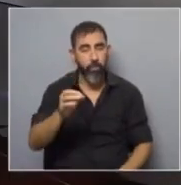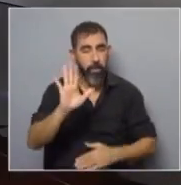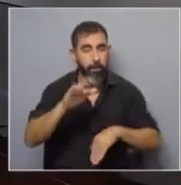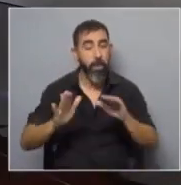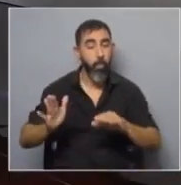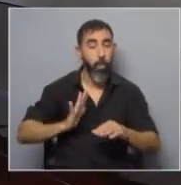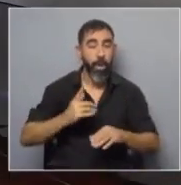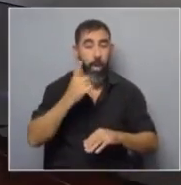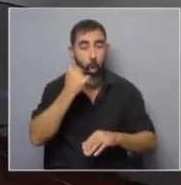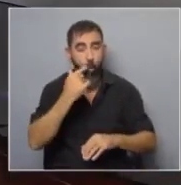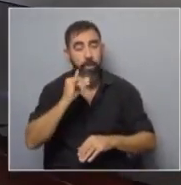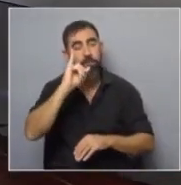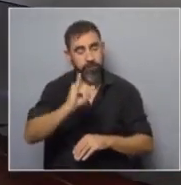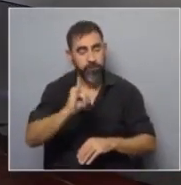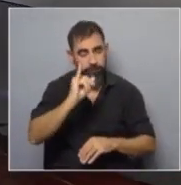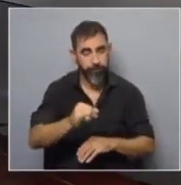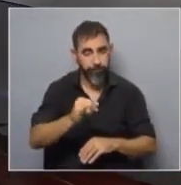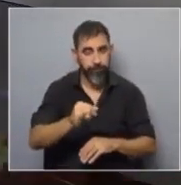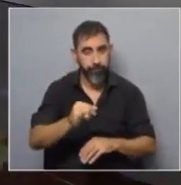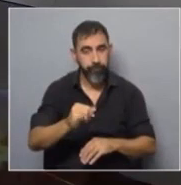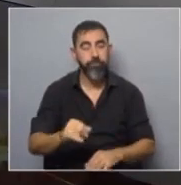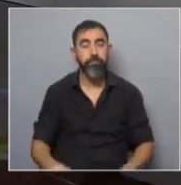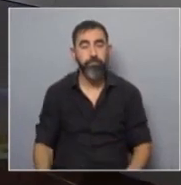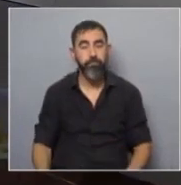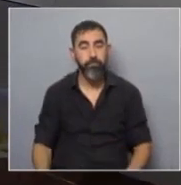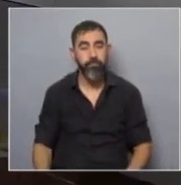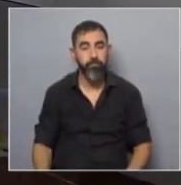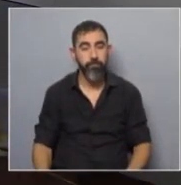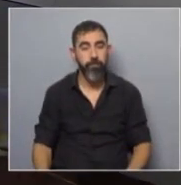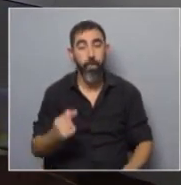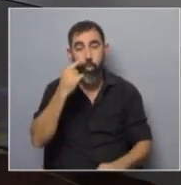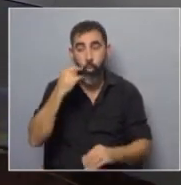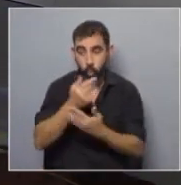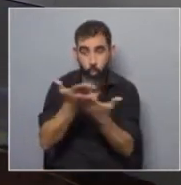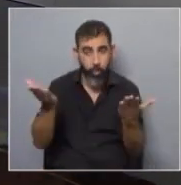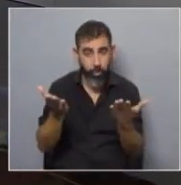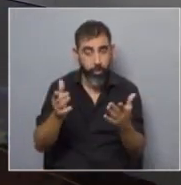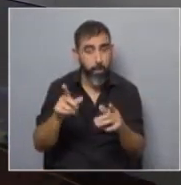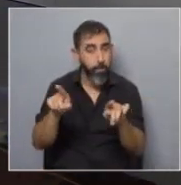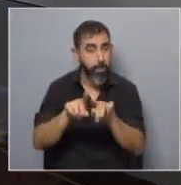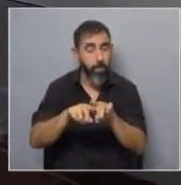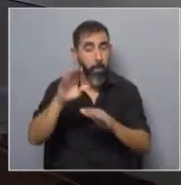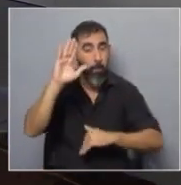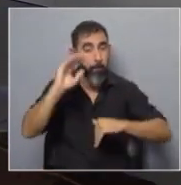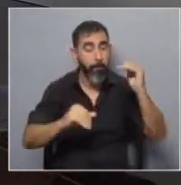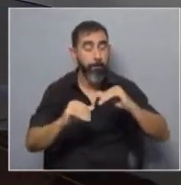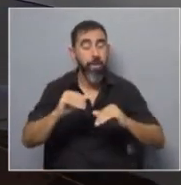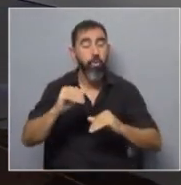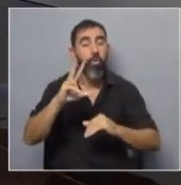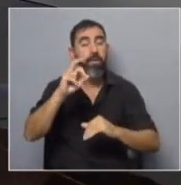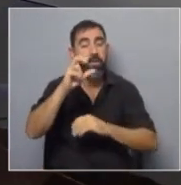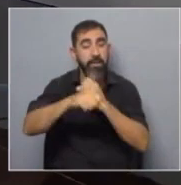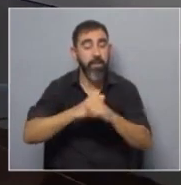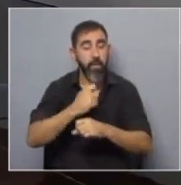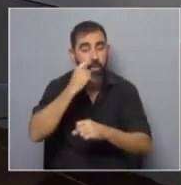hombres? Sí, el malestar tiene esos cumplimientos en cualquiera de las investiciones que mostramos recién, que es más en menores de 30 años y es